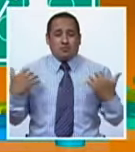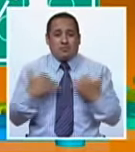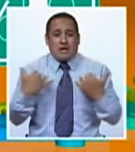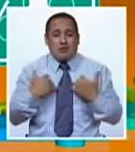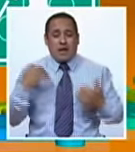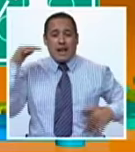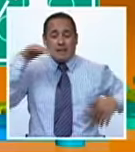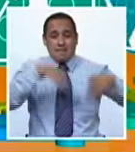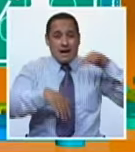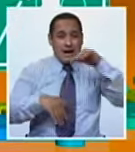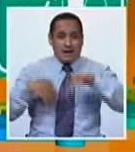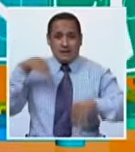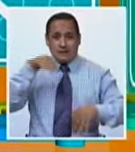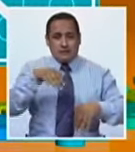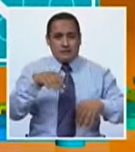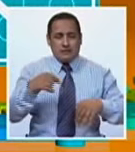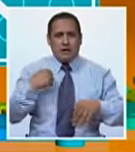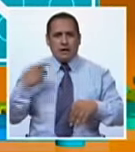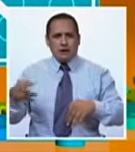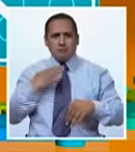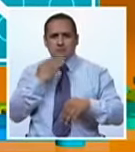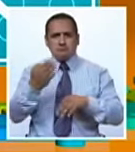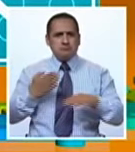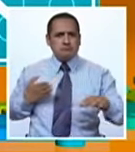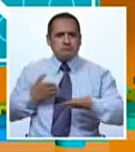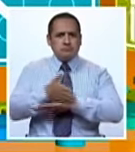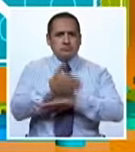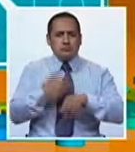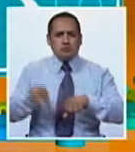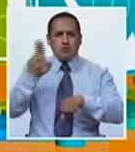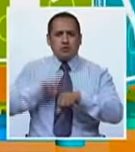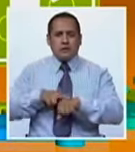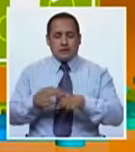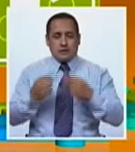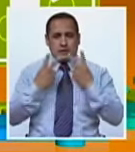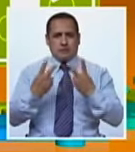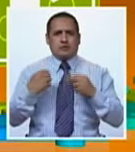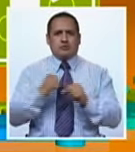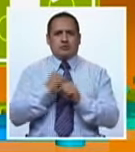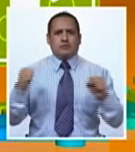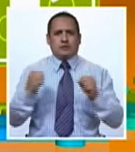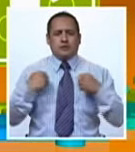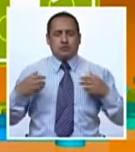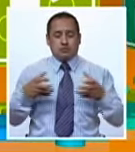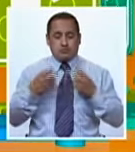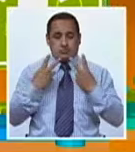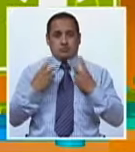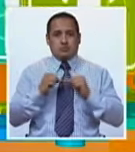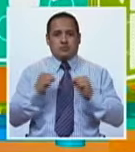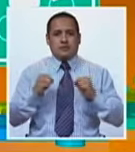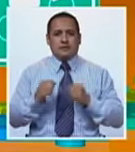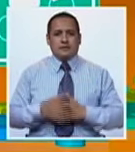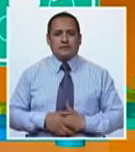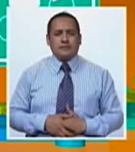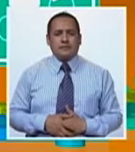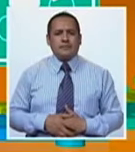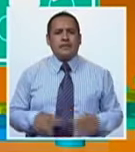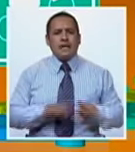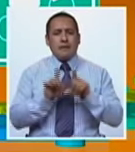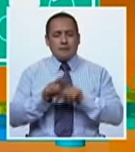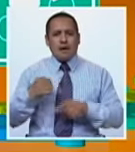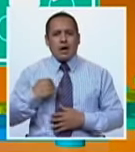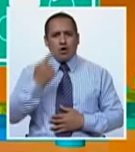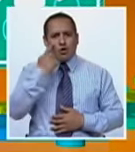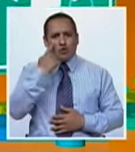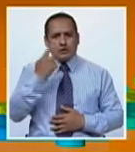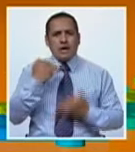mucho temor al mar. Él entra con una naturalidad y eso es algo que a nosotros nos sorprende. Para conocer más